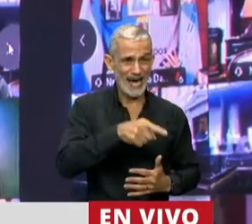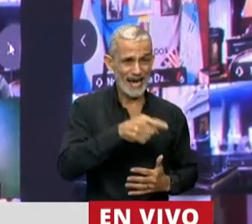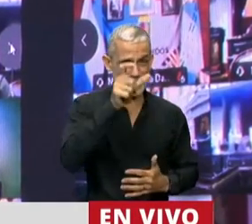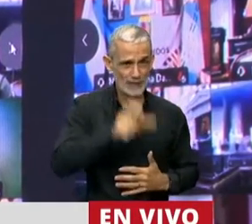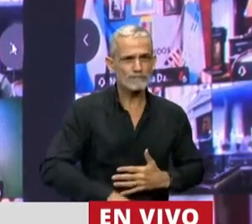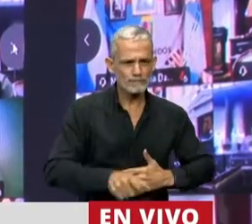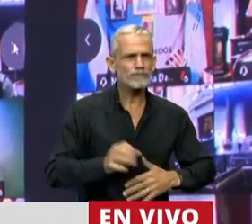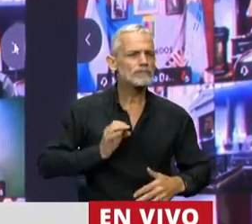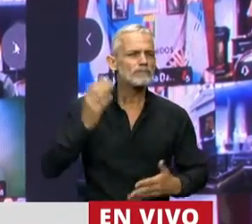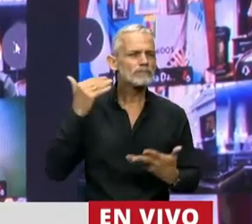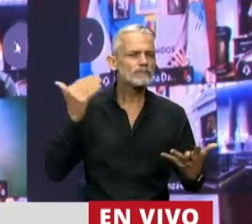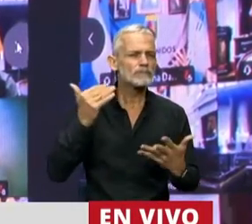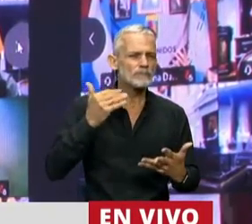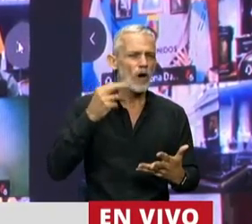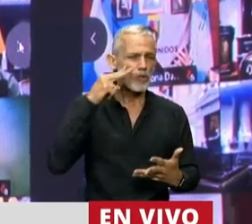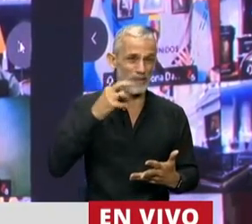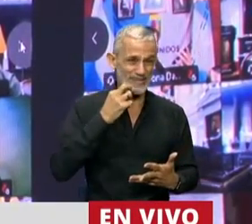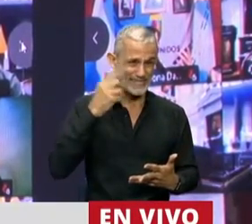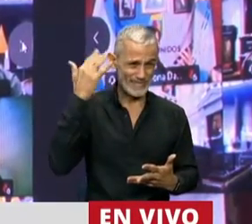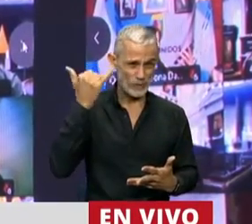al año 19.